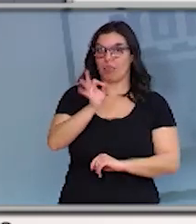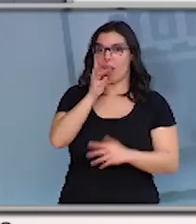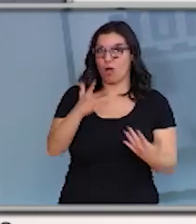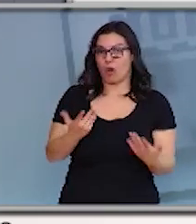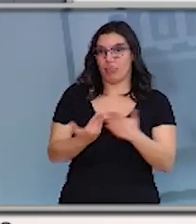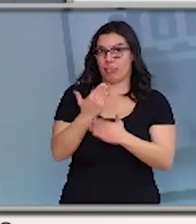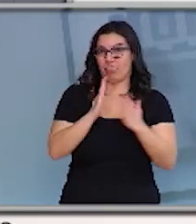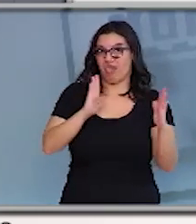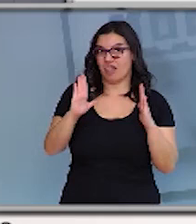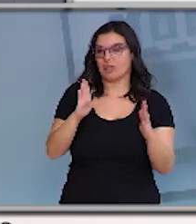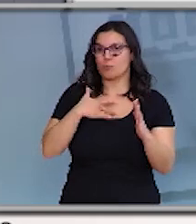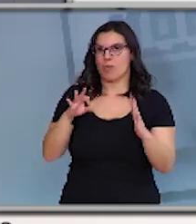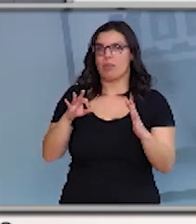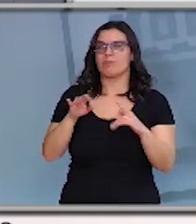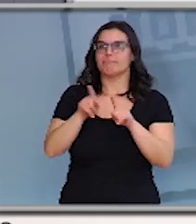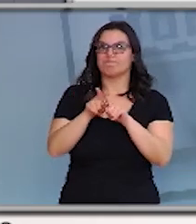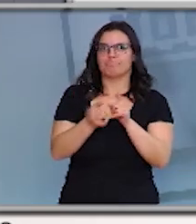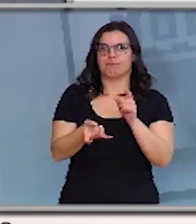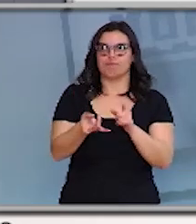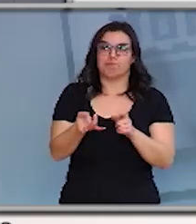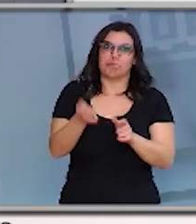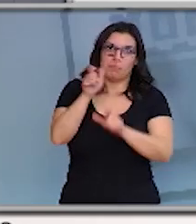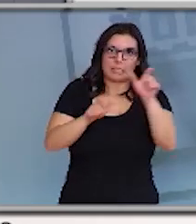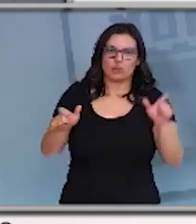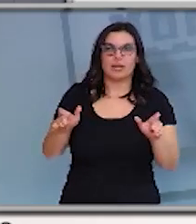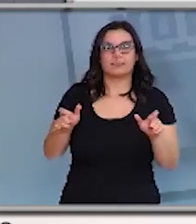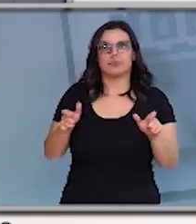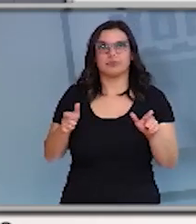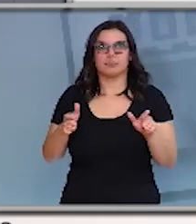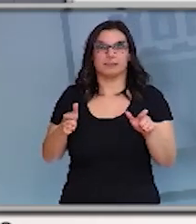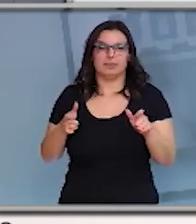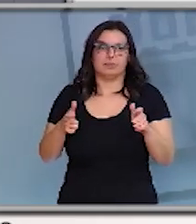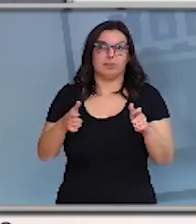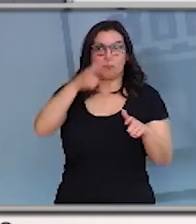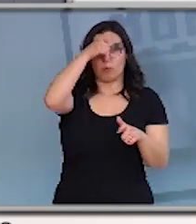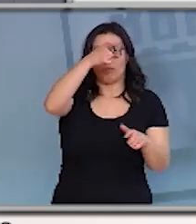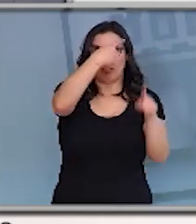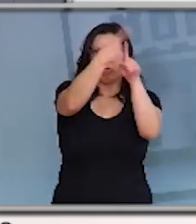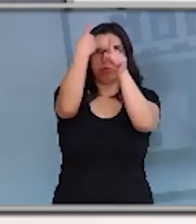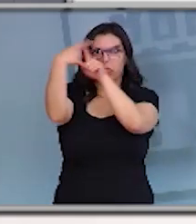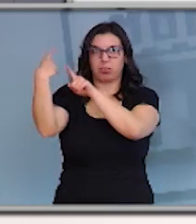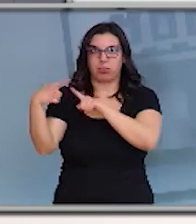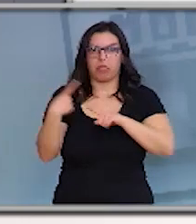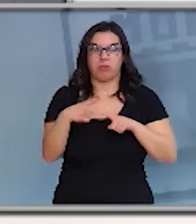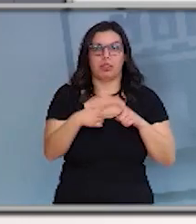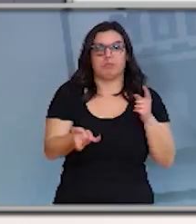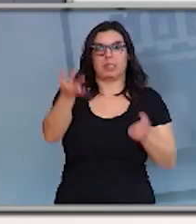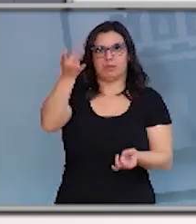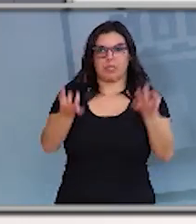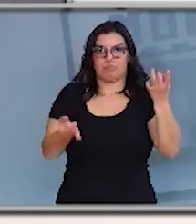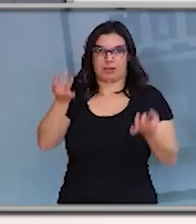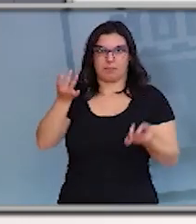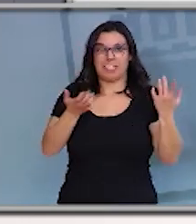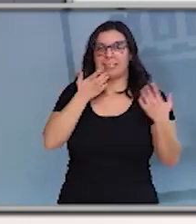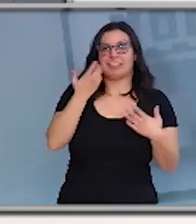aparecer varias personas en los diferentes pueblos y aquí, si son jóvenes,